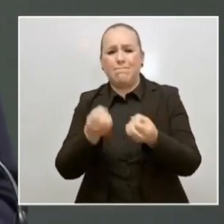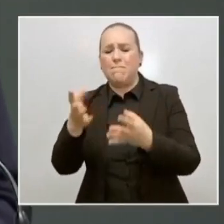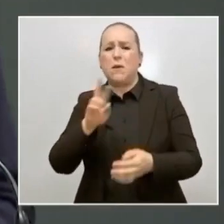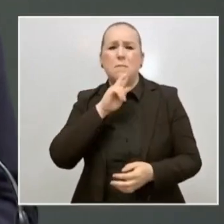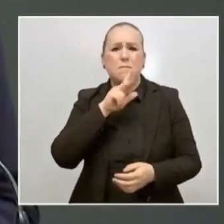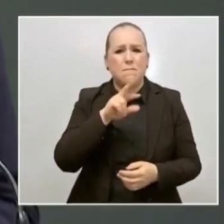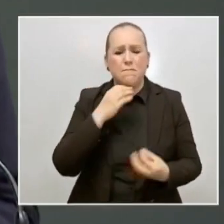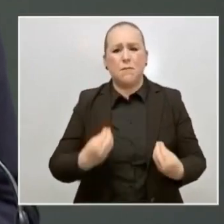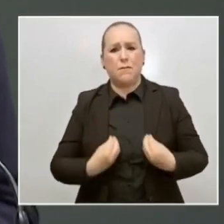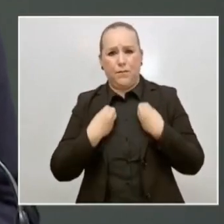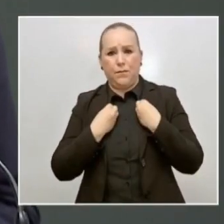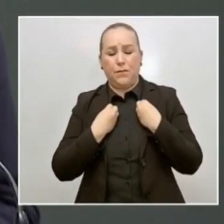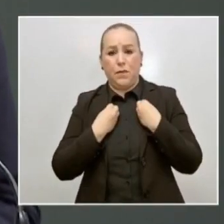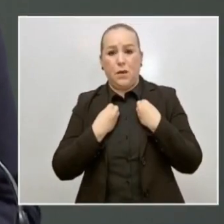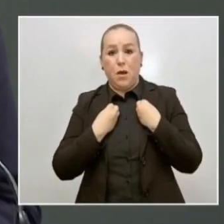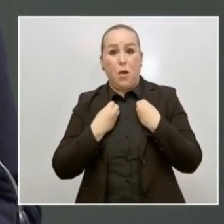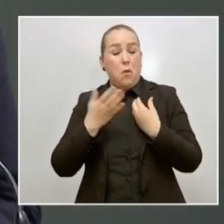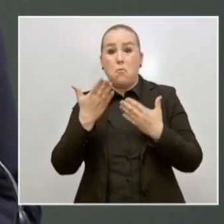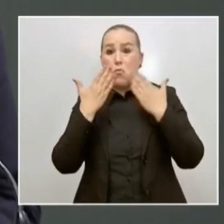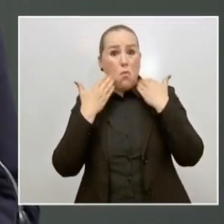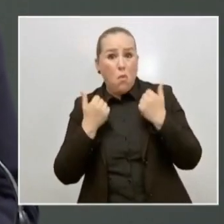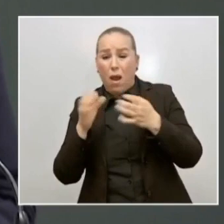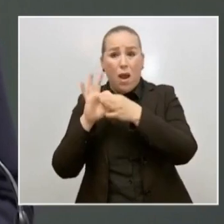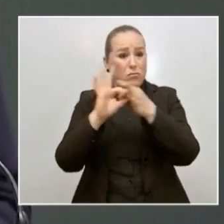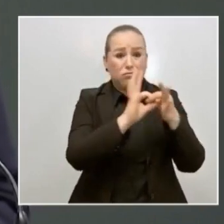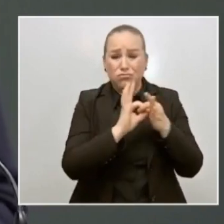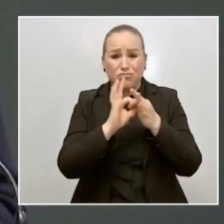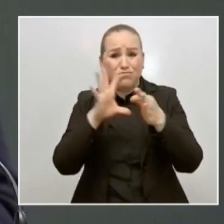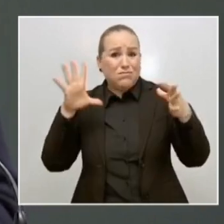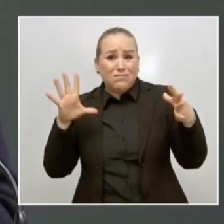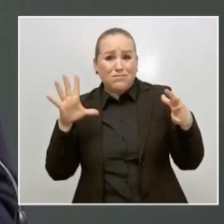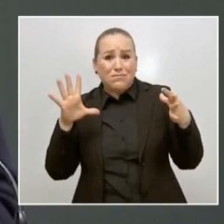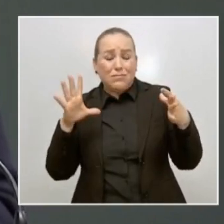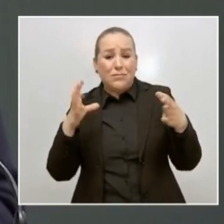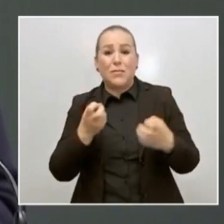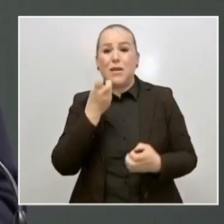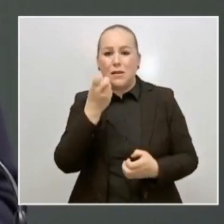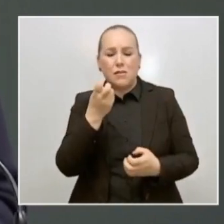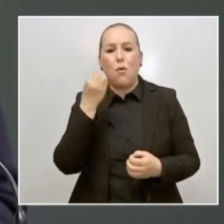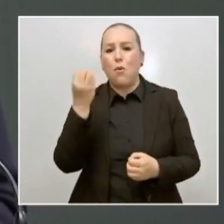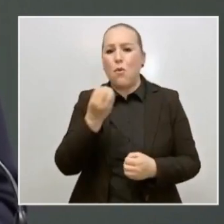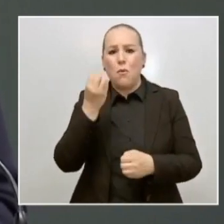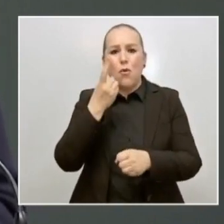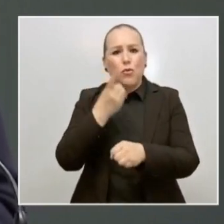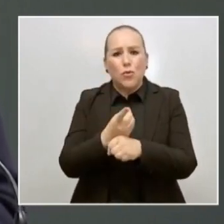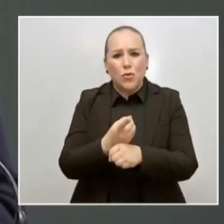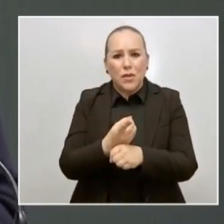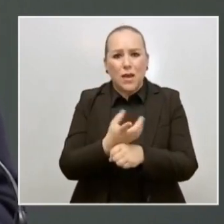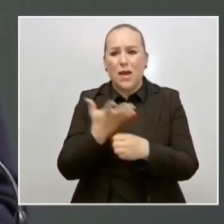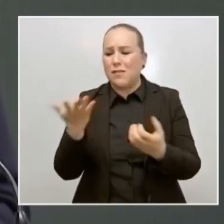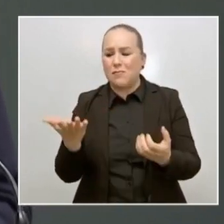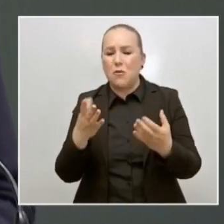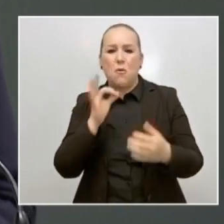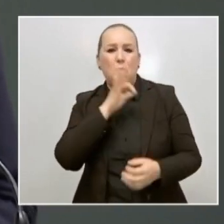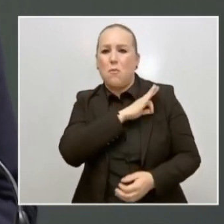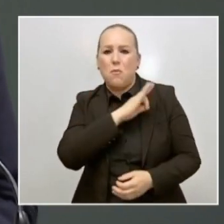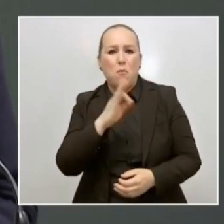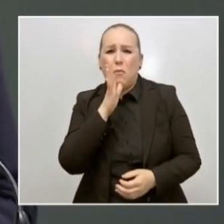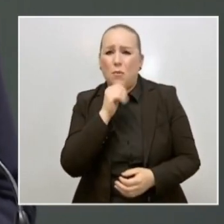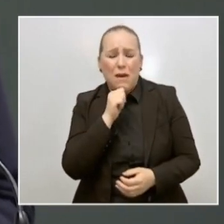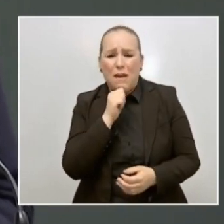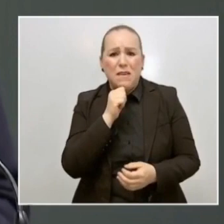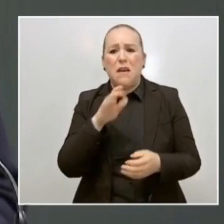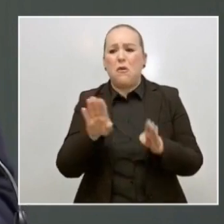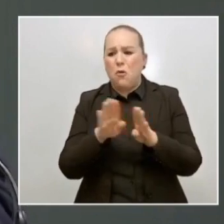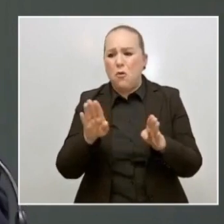Sin coordinación, perdemos la valiosa oportunidad de ser más eficaces en la